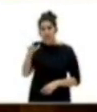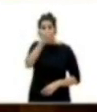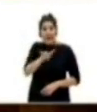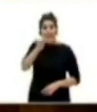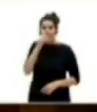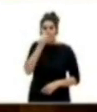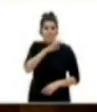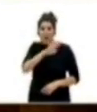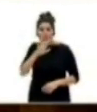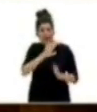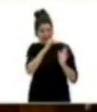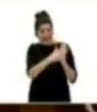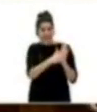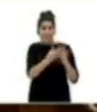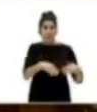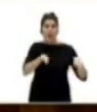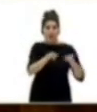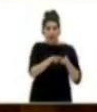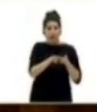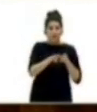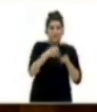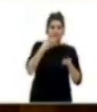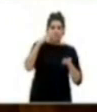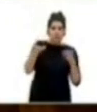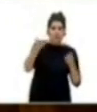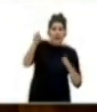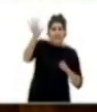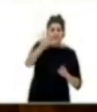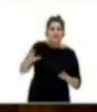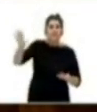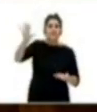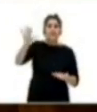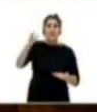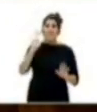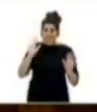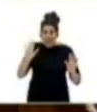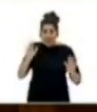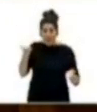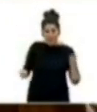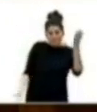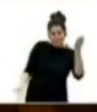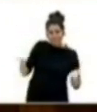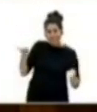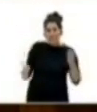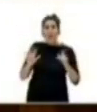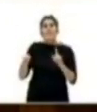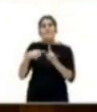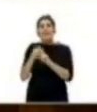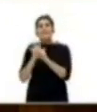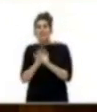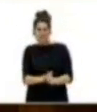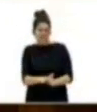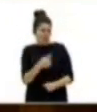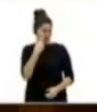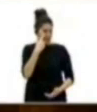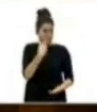mejores leyes de igualdad a nivel estatal. Sin embargo, las desigualdades y discriminaciones son manifiestas